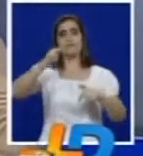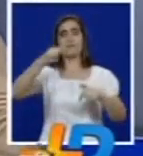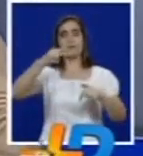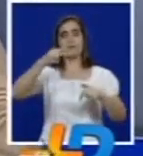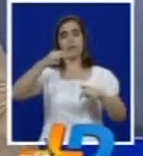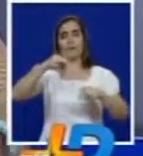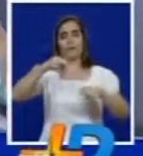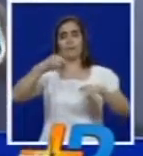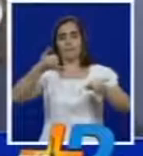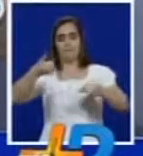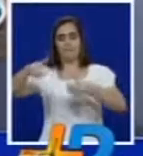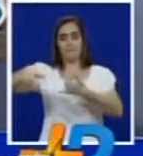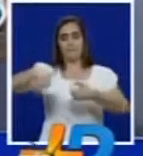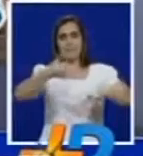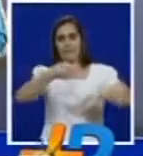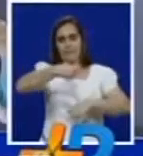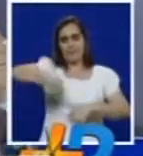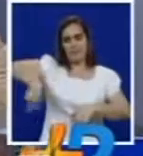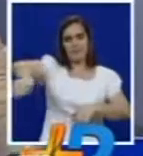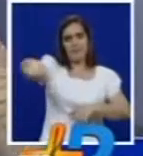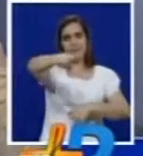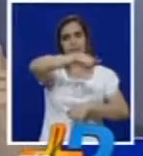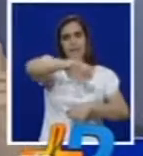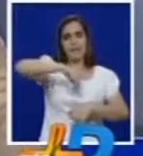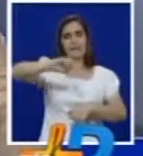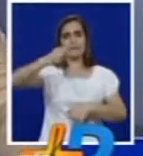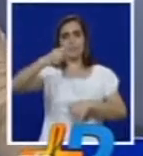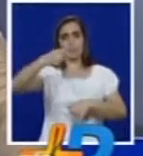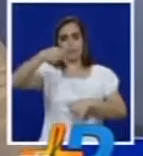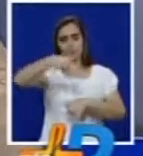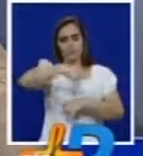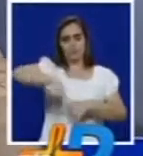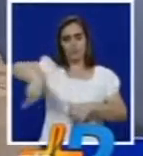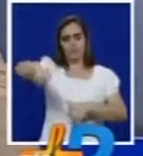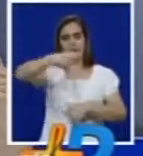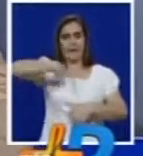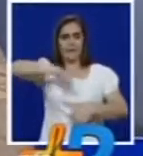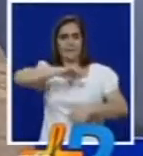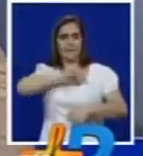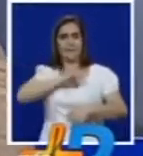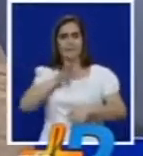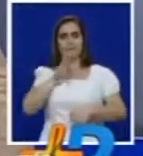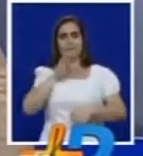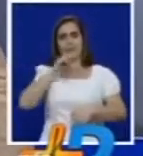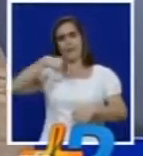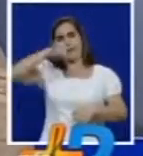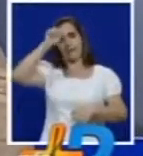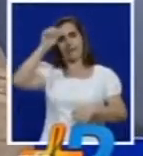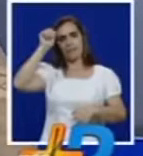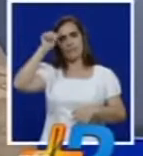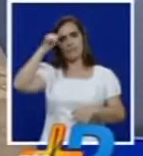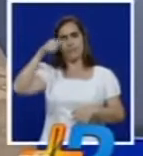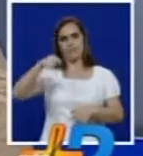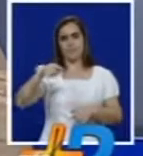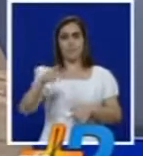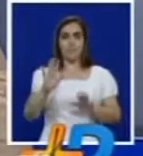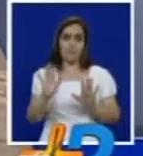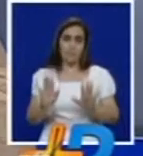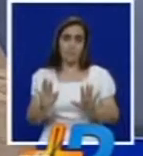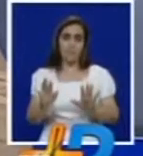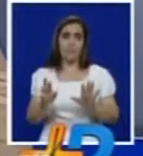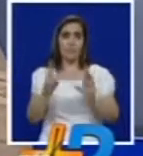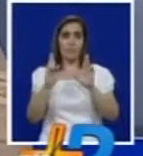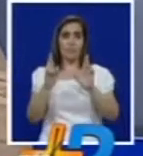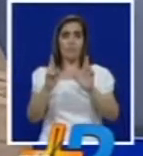España en bicicleta y es esto nuestro gran favorito a llevarse este espectacular dato ciclístico